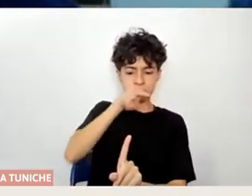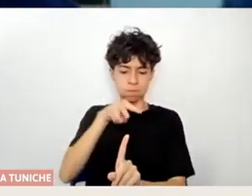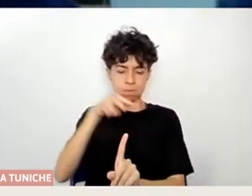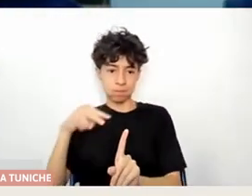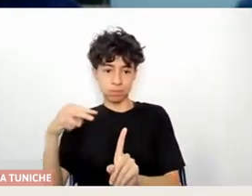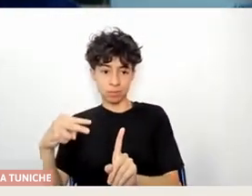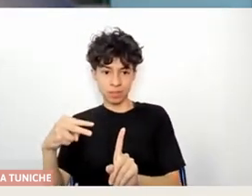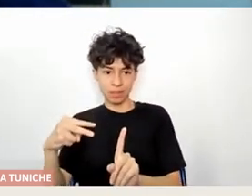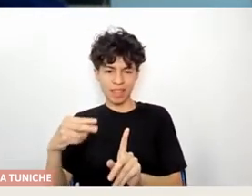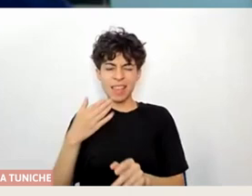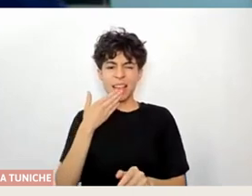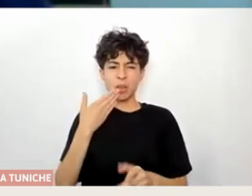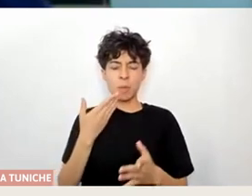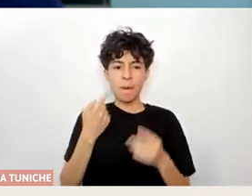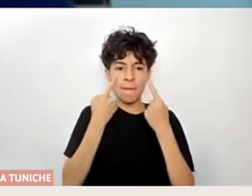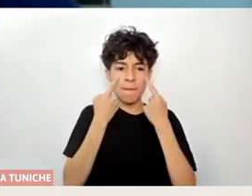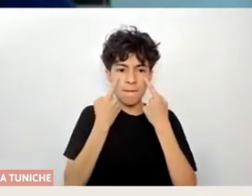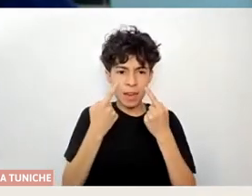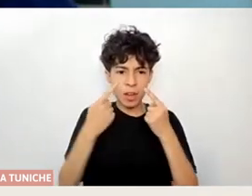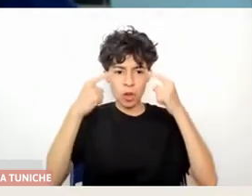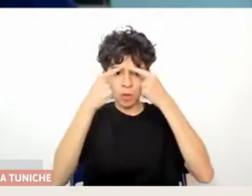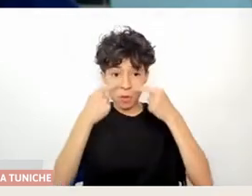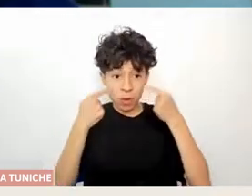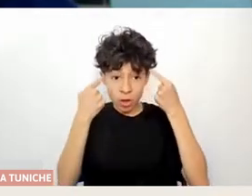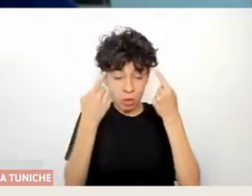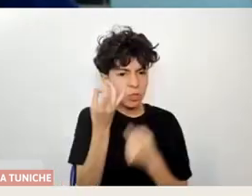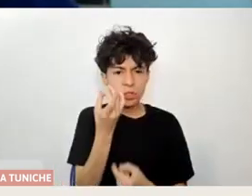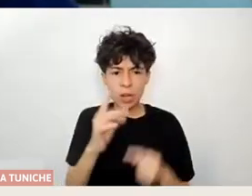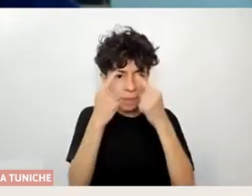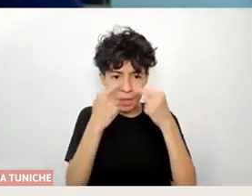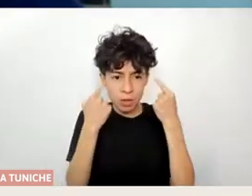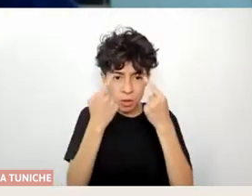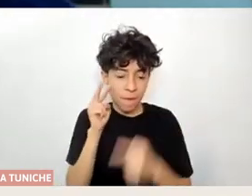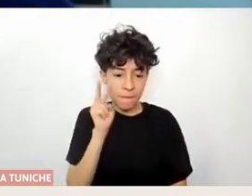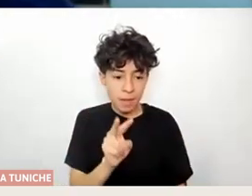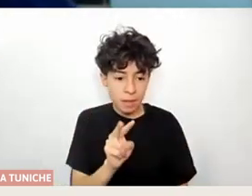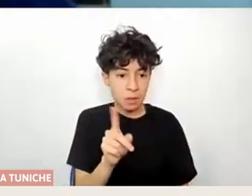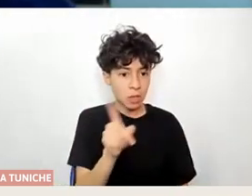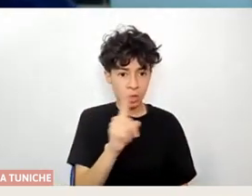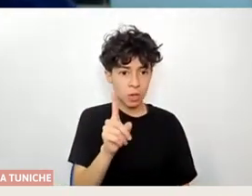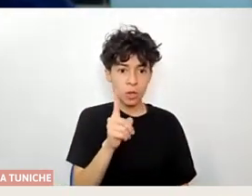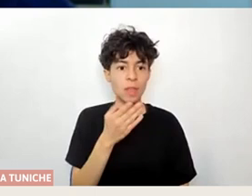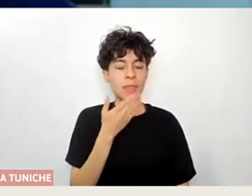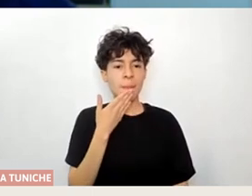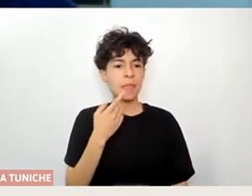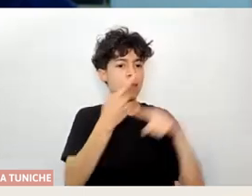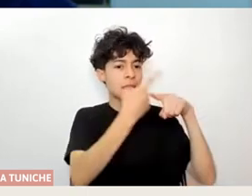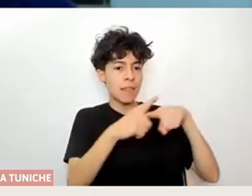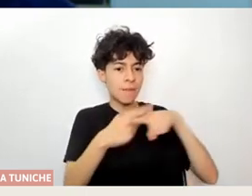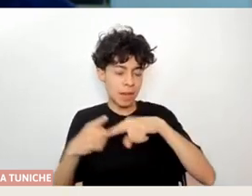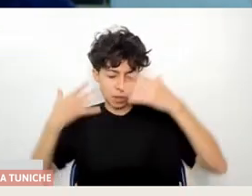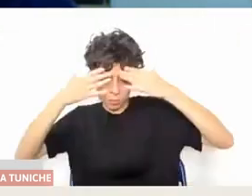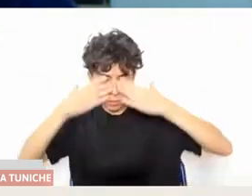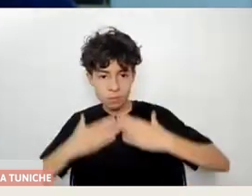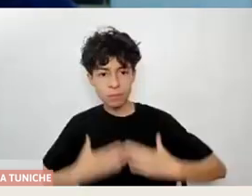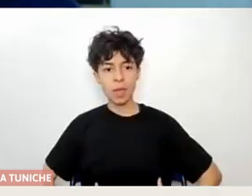que uno ve con los ojos, sino que vemos con todos nuestros sentidos y nuestras sensibilidades, y que